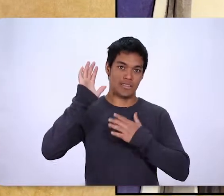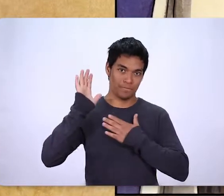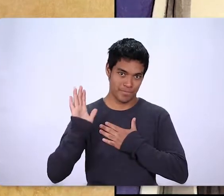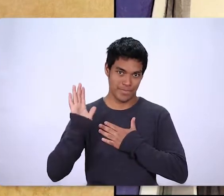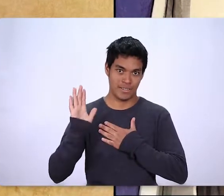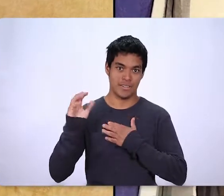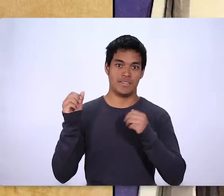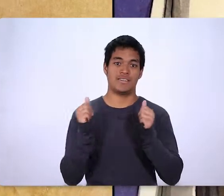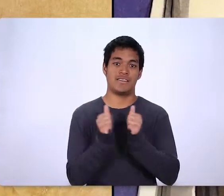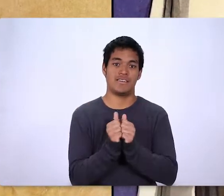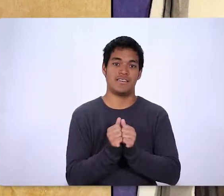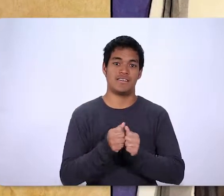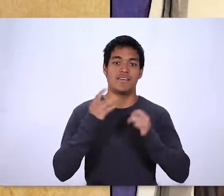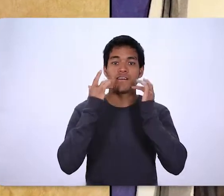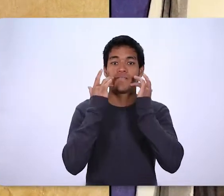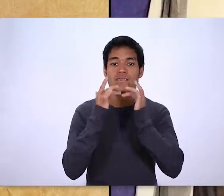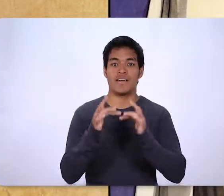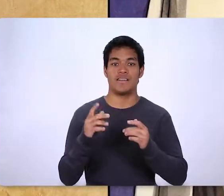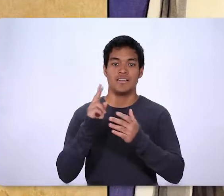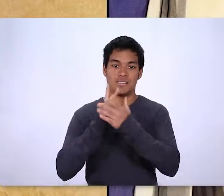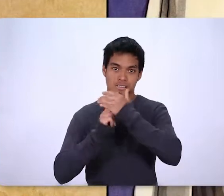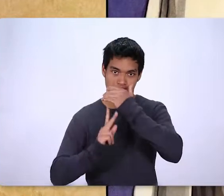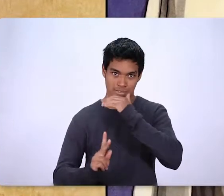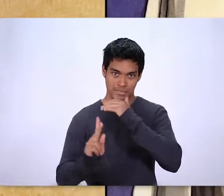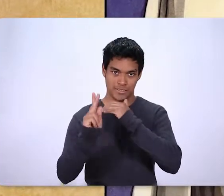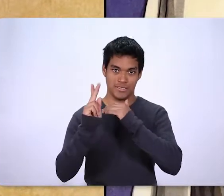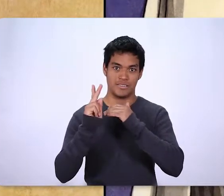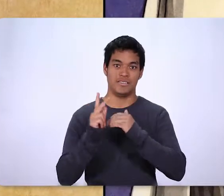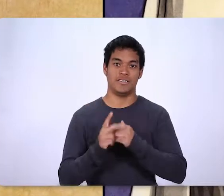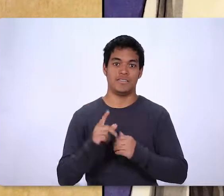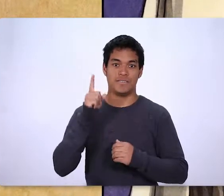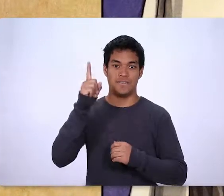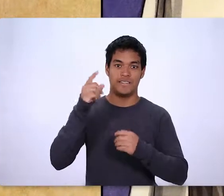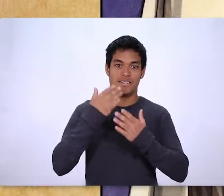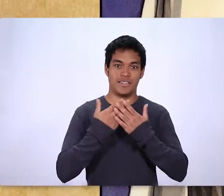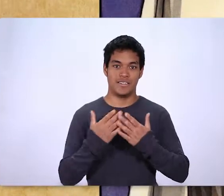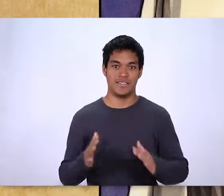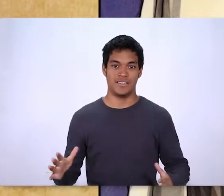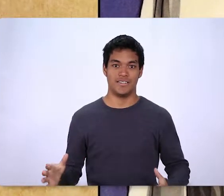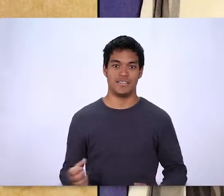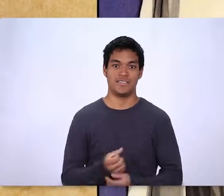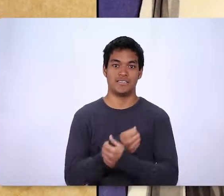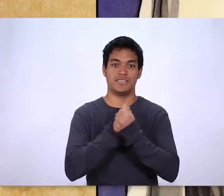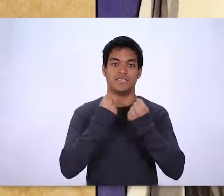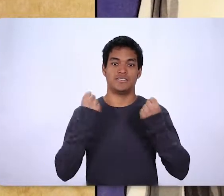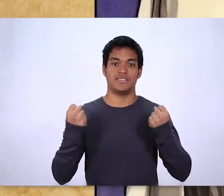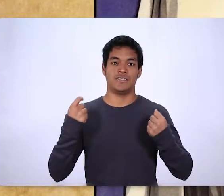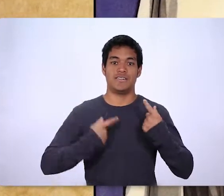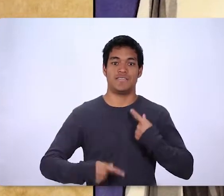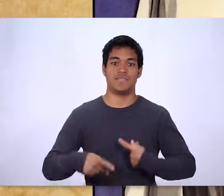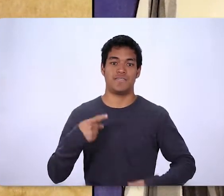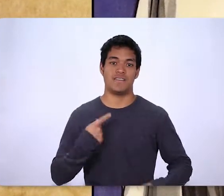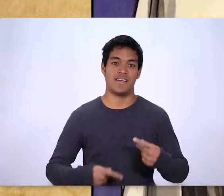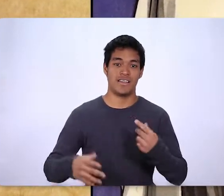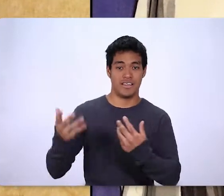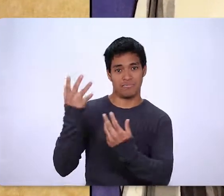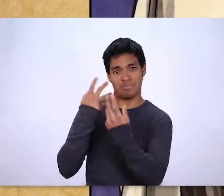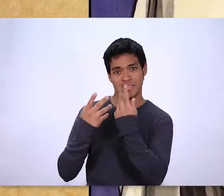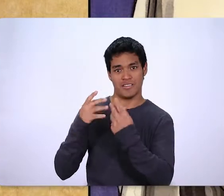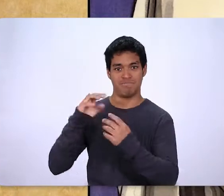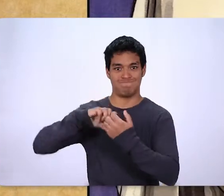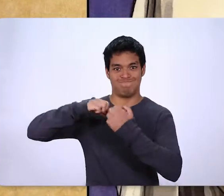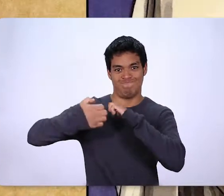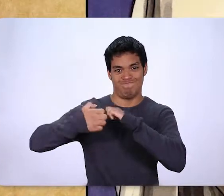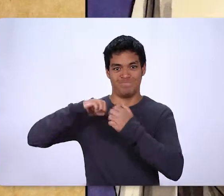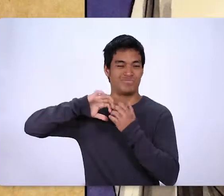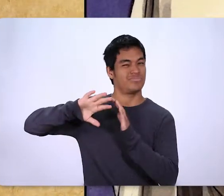en el pasado por medio de sus santos profetas, que nos salvaría de nuestros enemigos y de